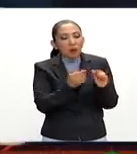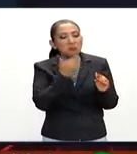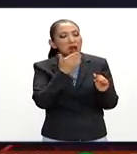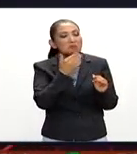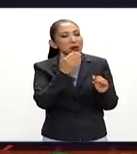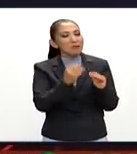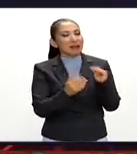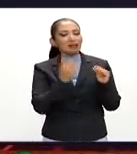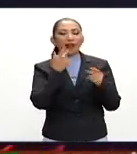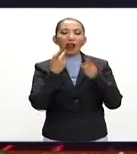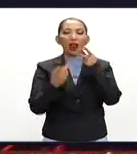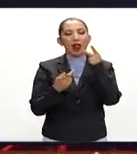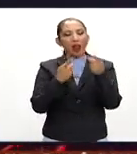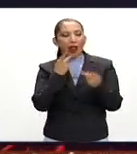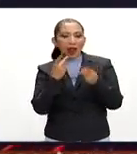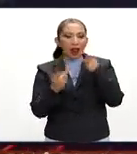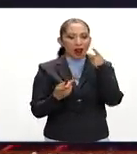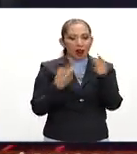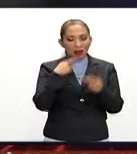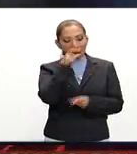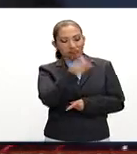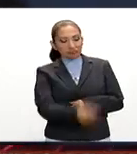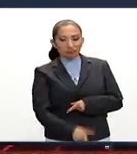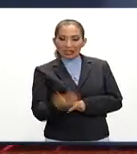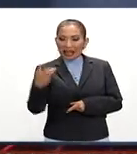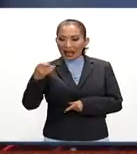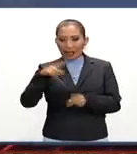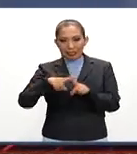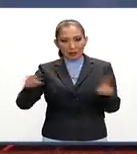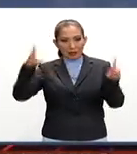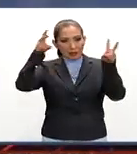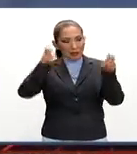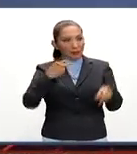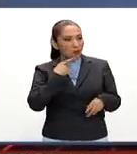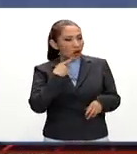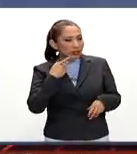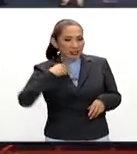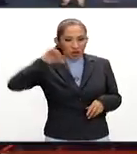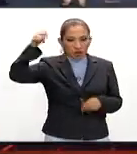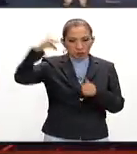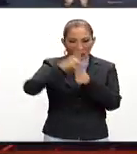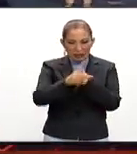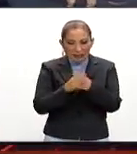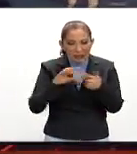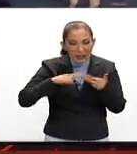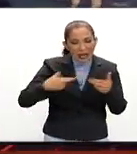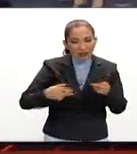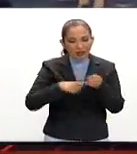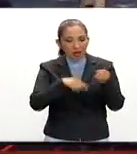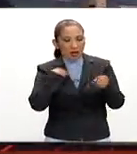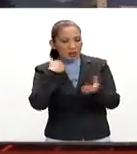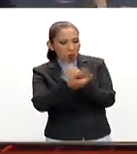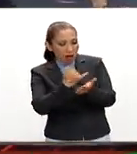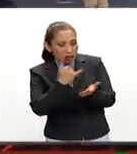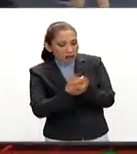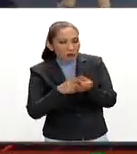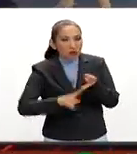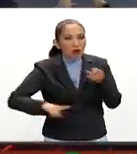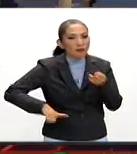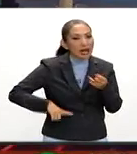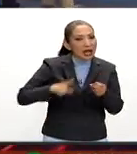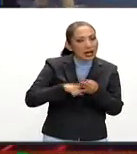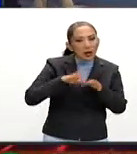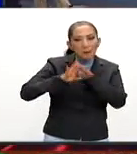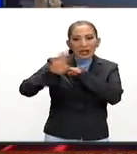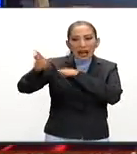esos contrastes, esas diferencias que lo distinguen de Hillary Clinton en temas como la política exterior, los impuestos, el gobierno, la